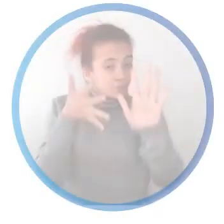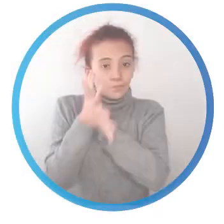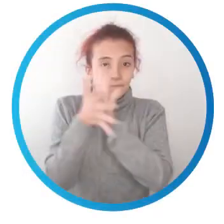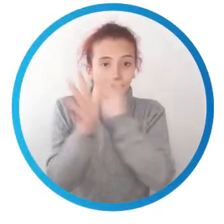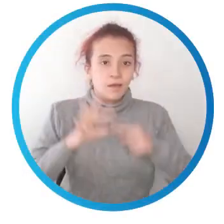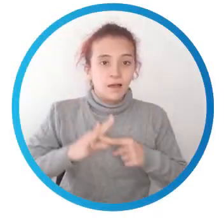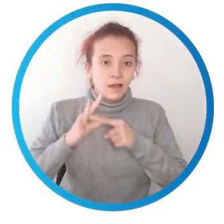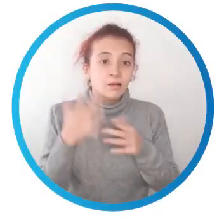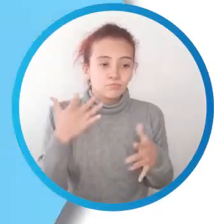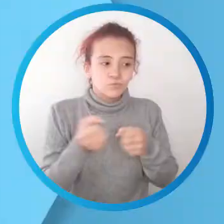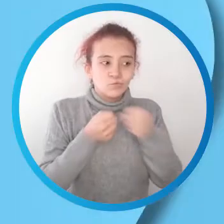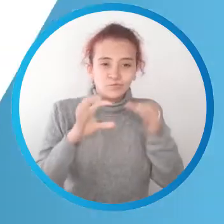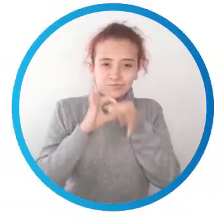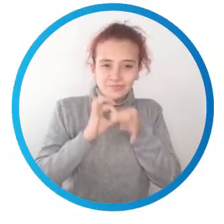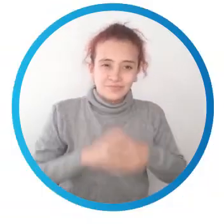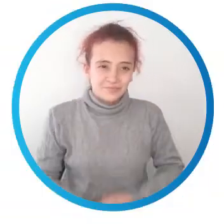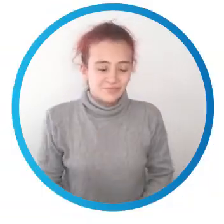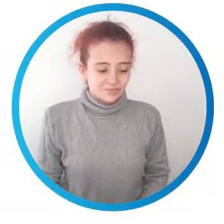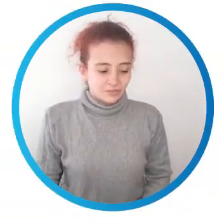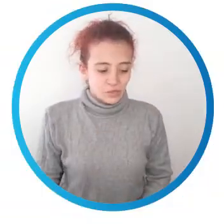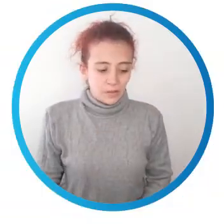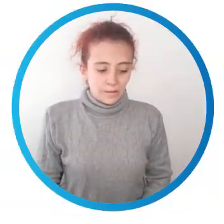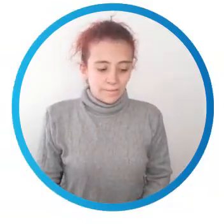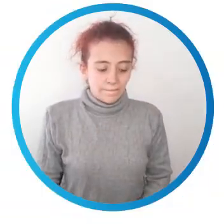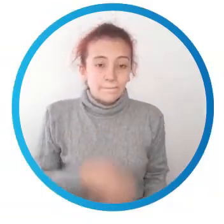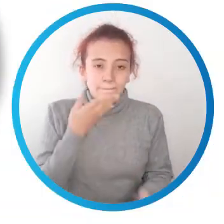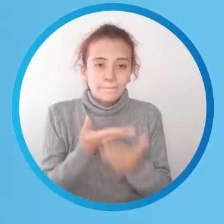Informe Especial, UNENoticias.